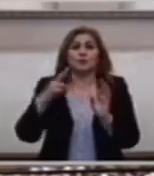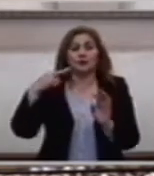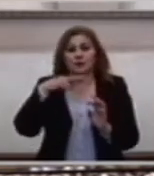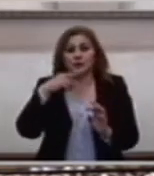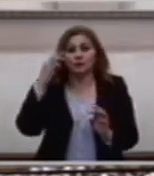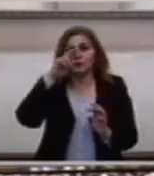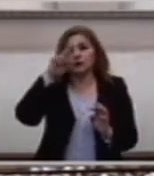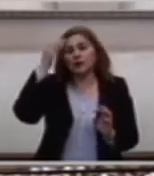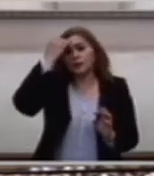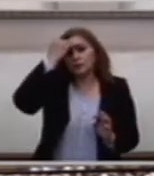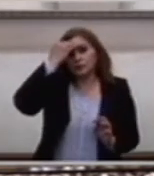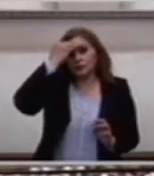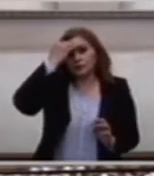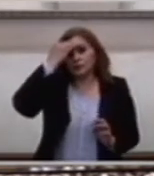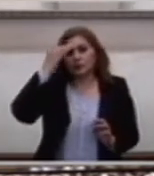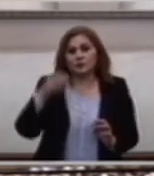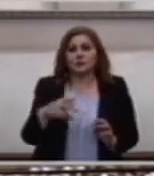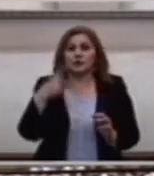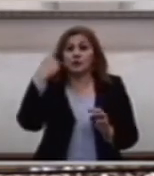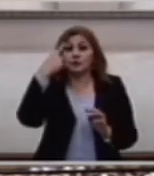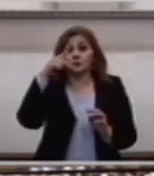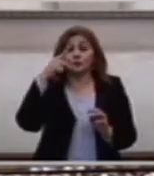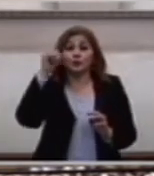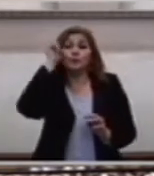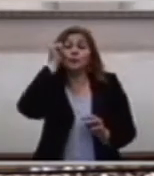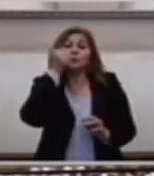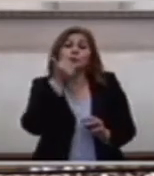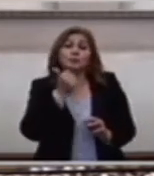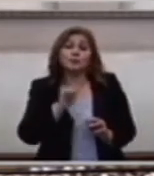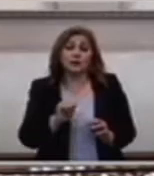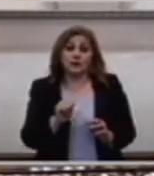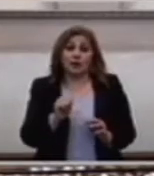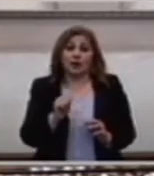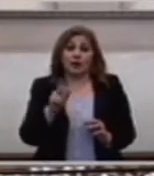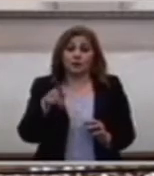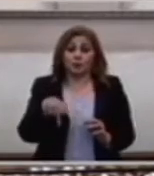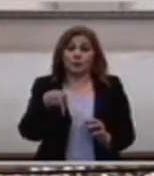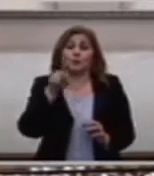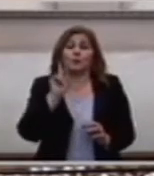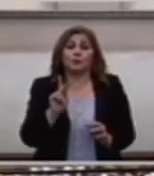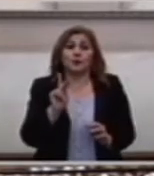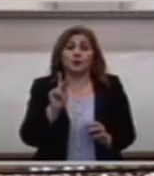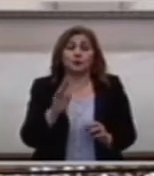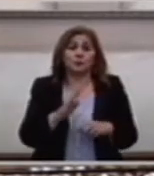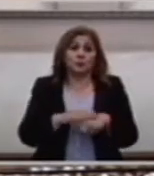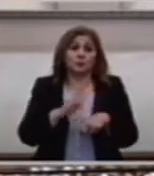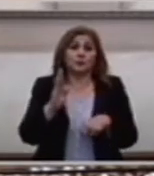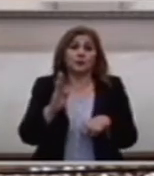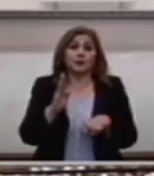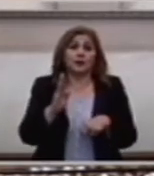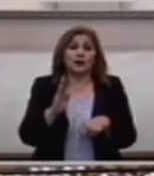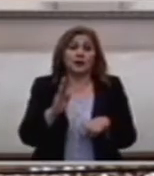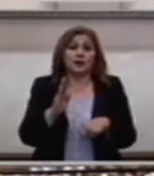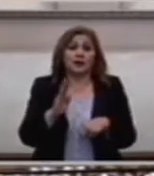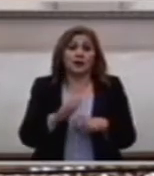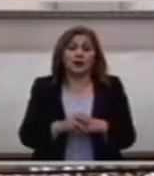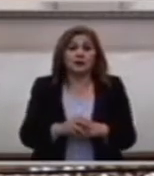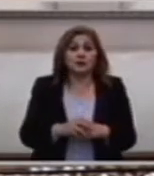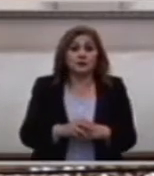Reconoce Su propio Pecado Pero sobre todo Pero